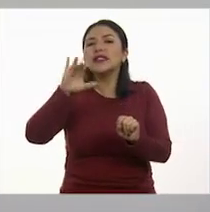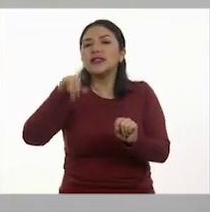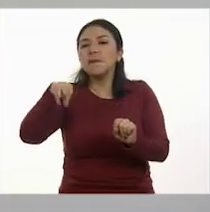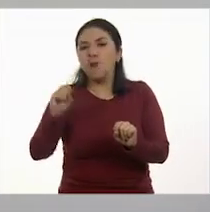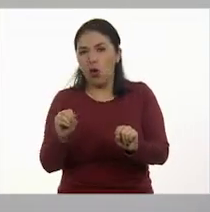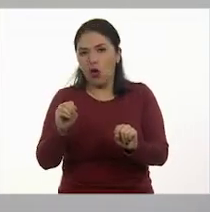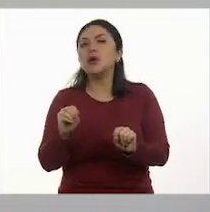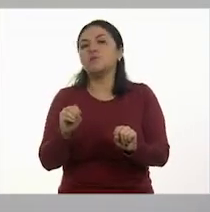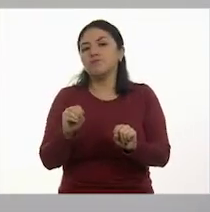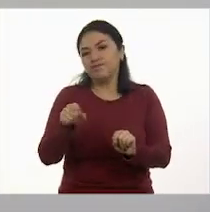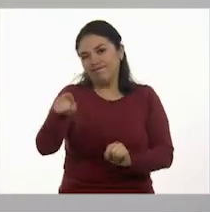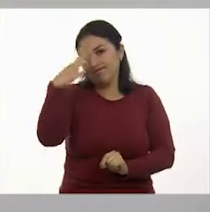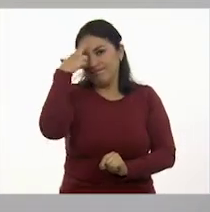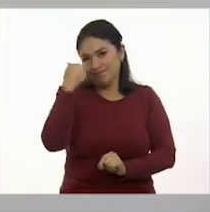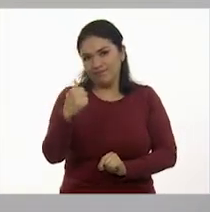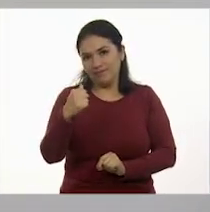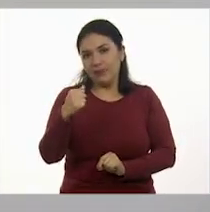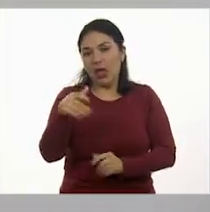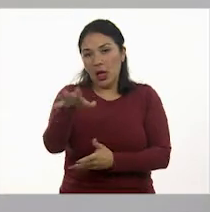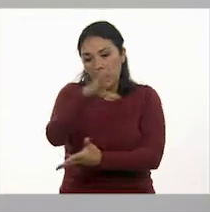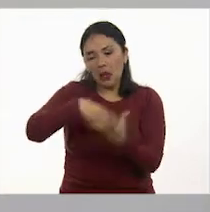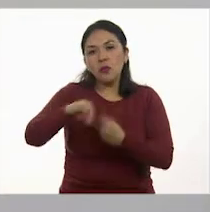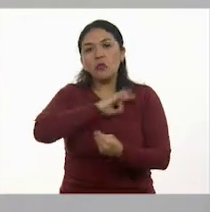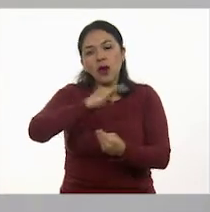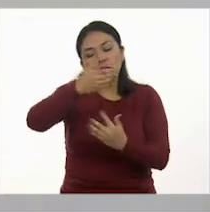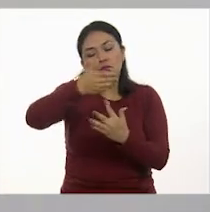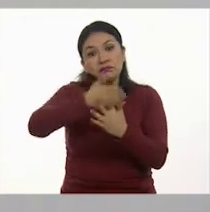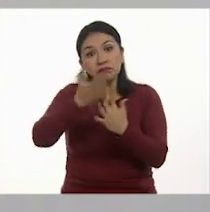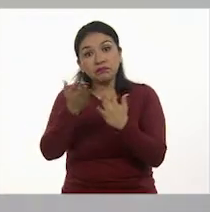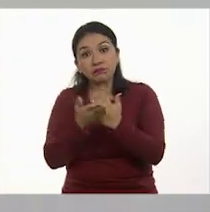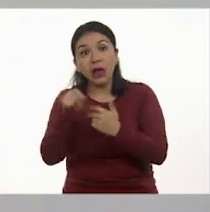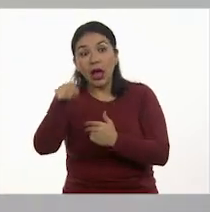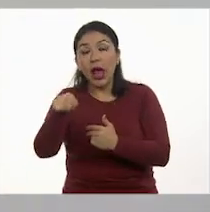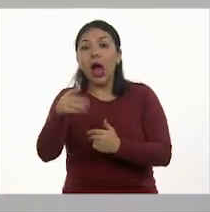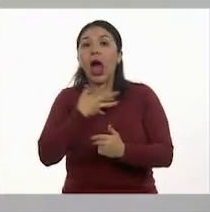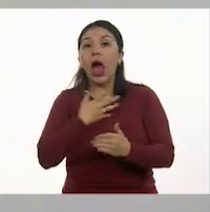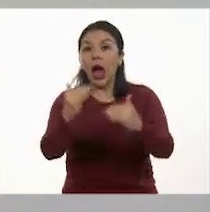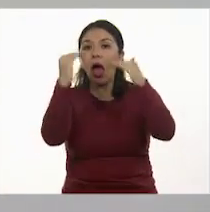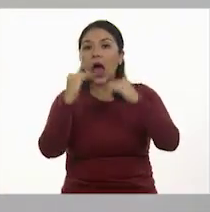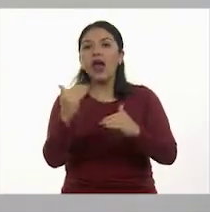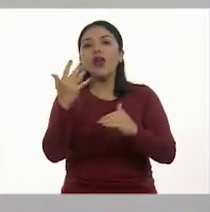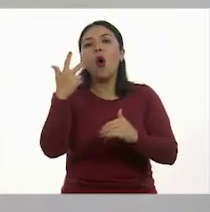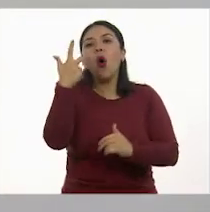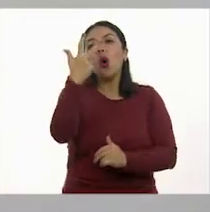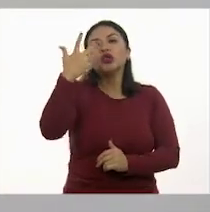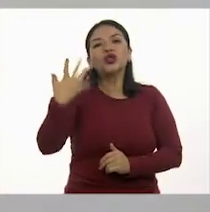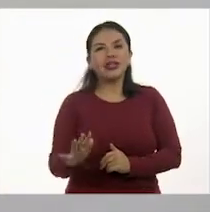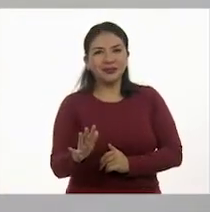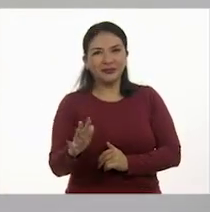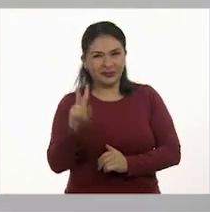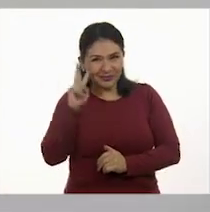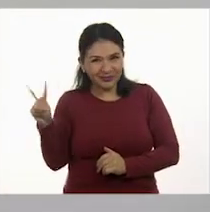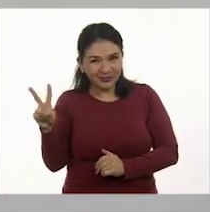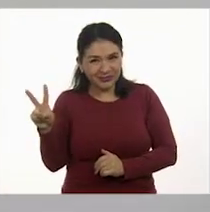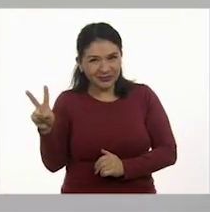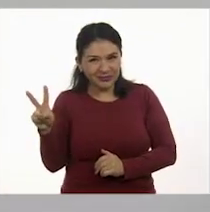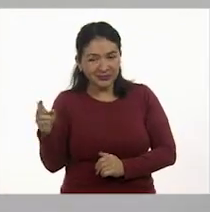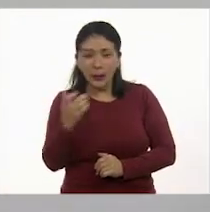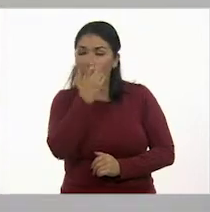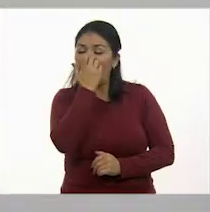aquí podríamos representar este número decimal con fracción como ocho décimos. Ajá.